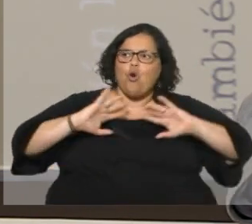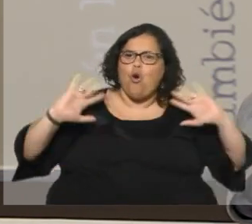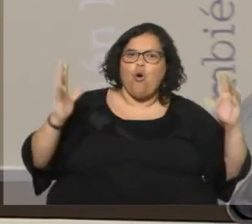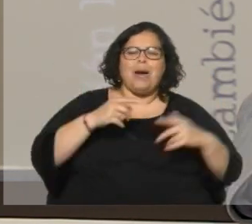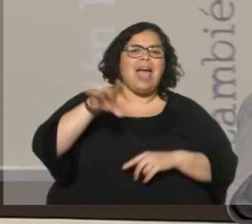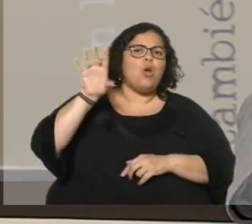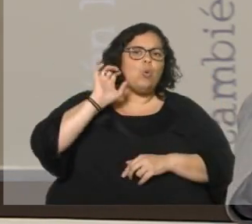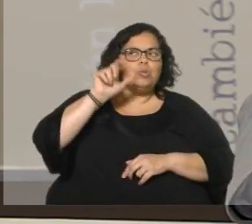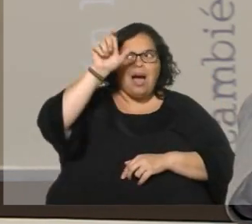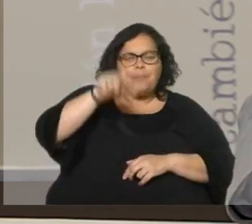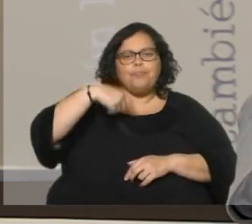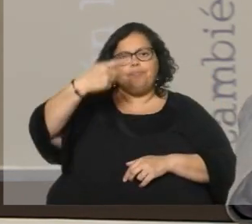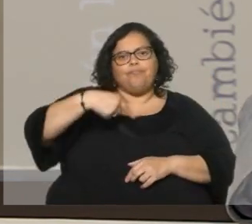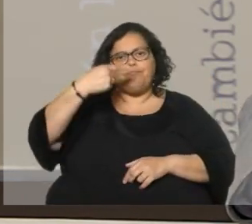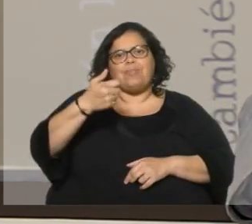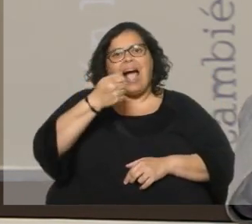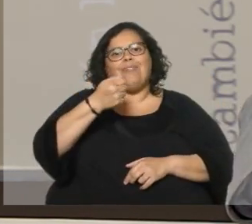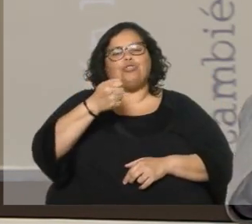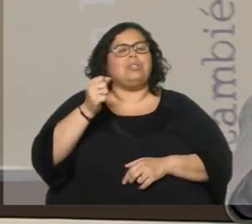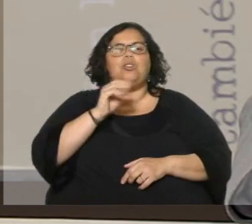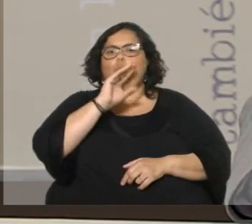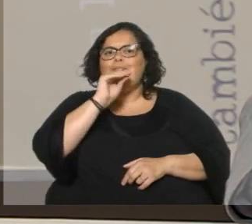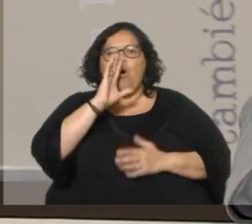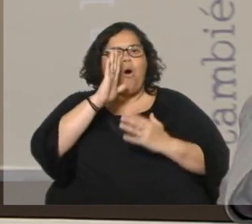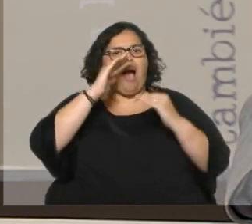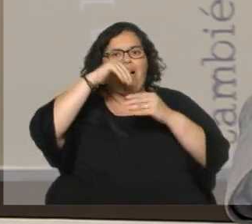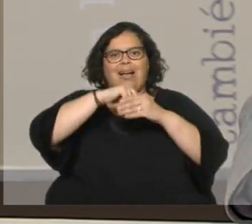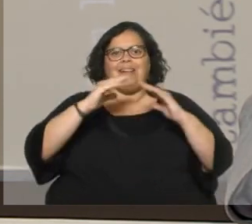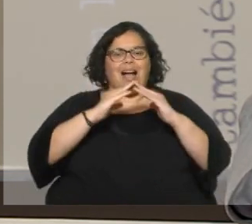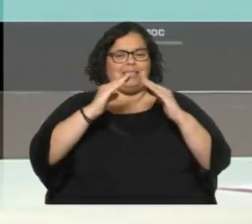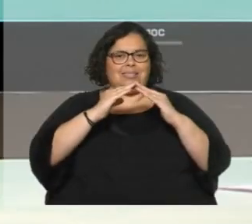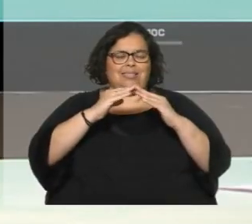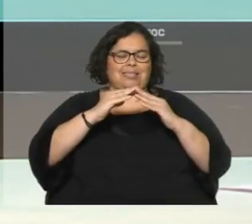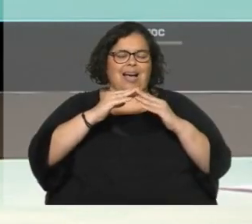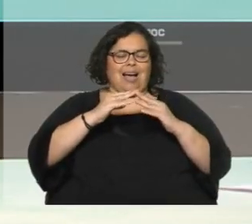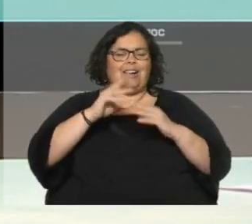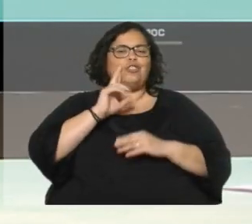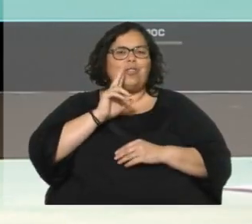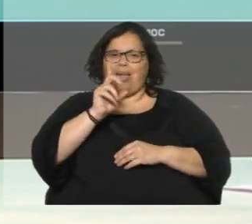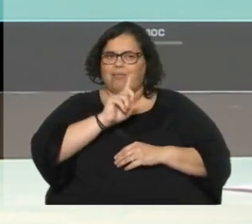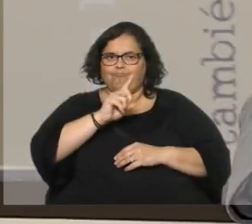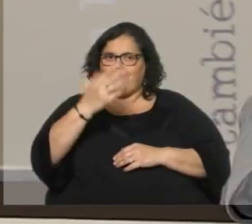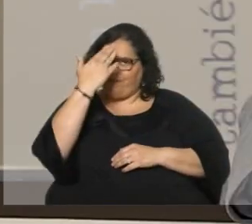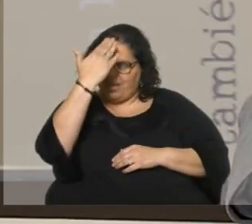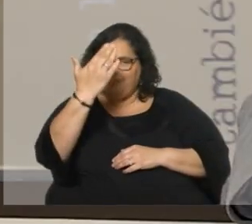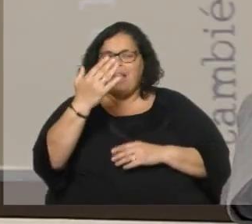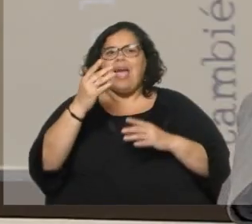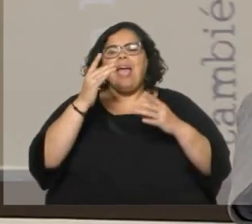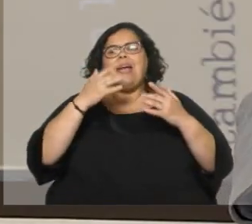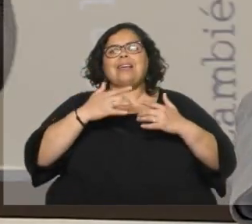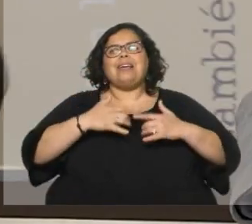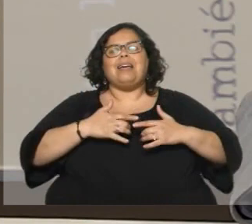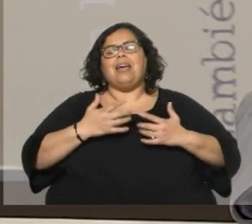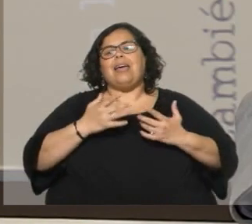Alfonsín que habló, no desde la Casa Rosada, habló desde el cabildo. Exactamente. Enfrente al balcón del que se habían